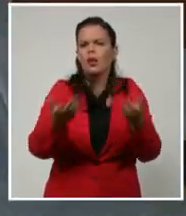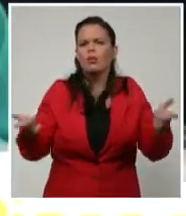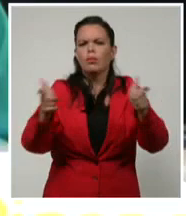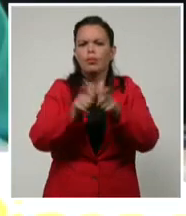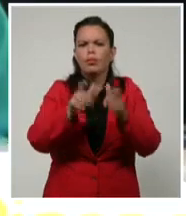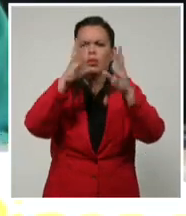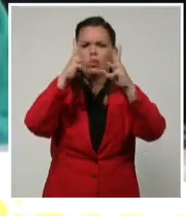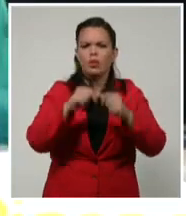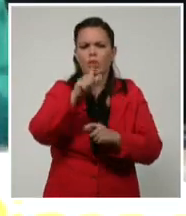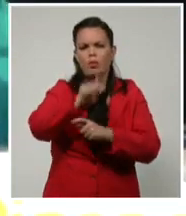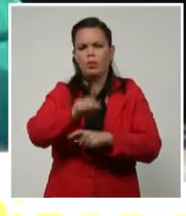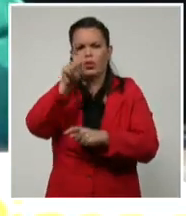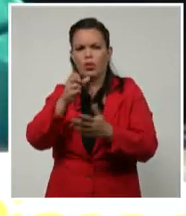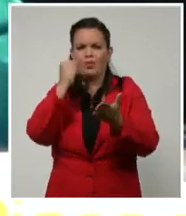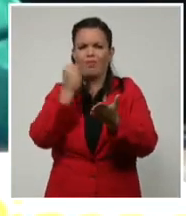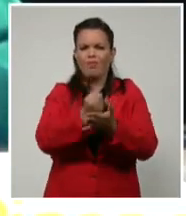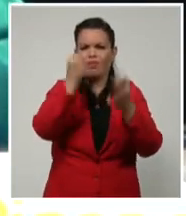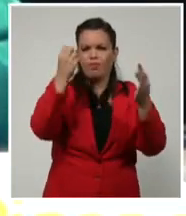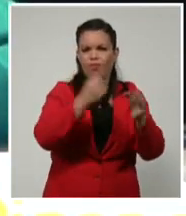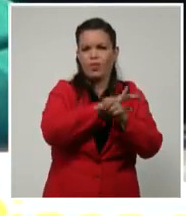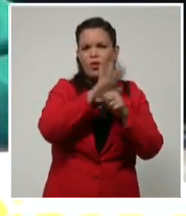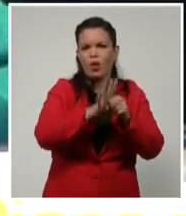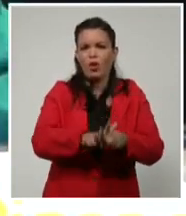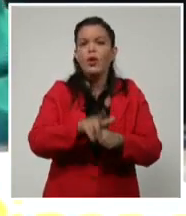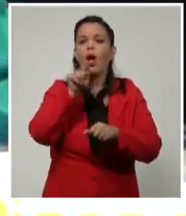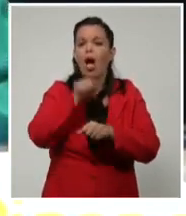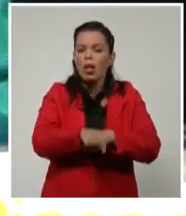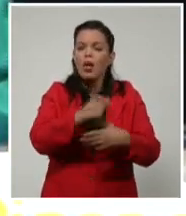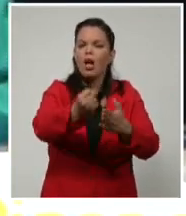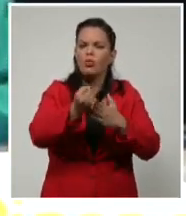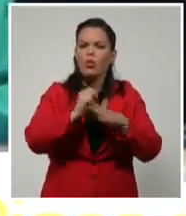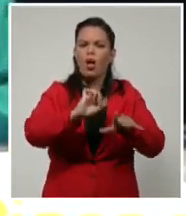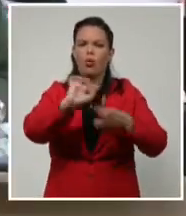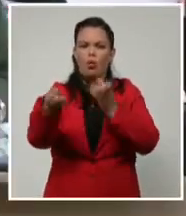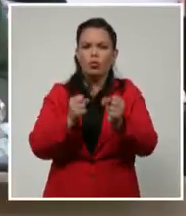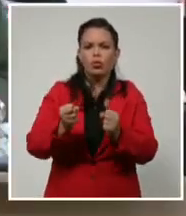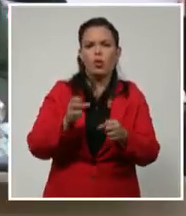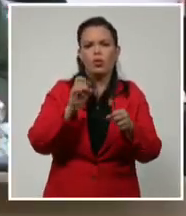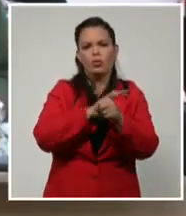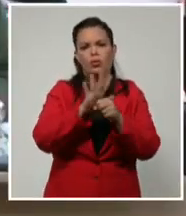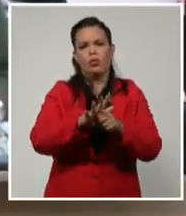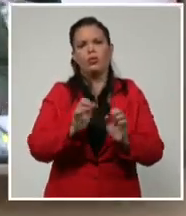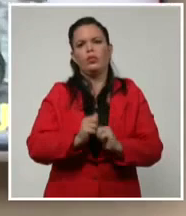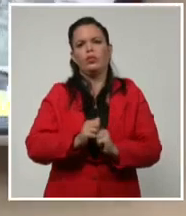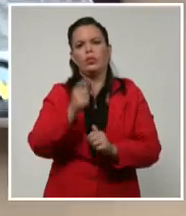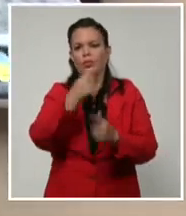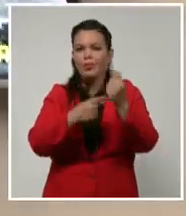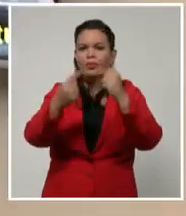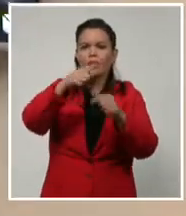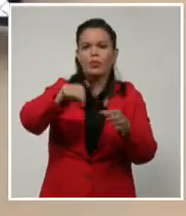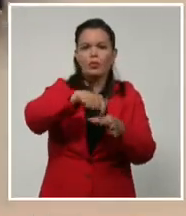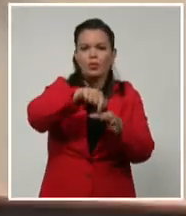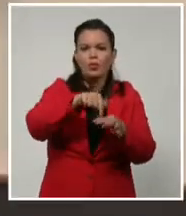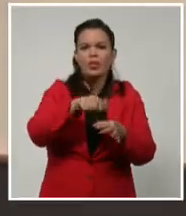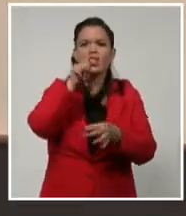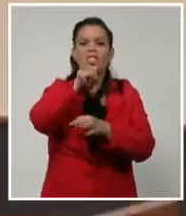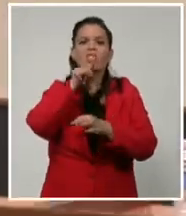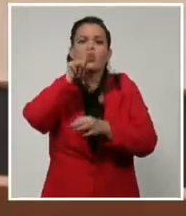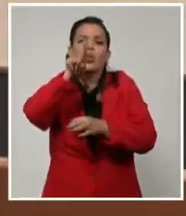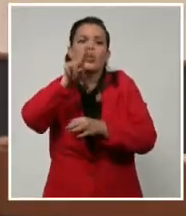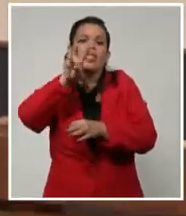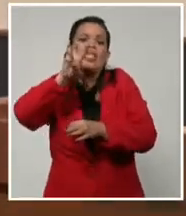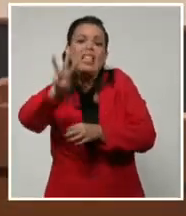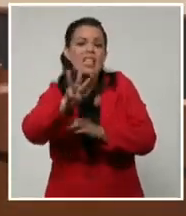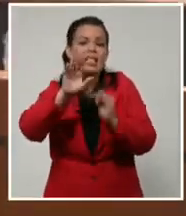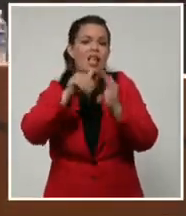y mantener el control de la epidemia en esos territorios. Por su parte, el municipio especial Isla de la Juventud cumplió 113 días sin contagios